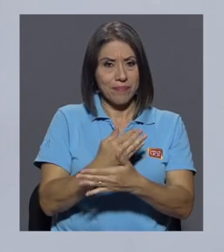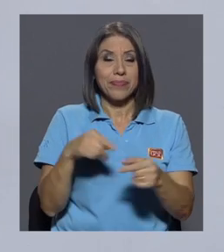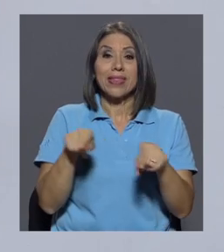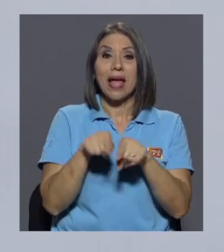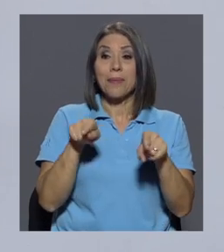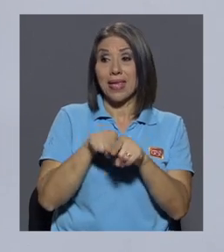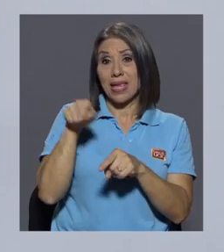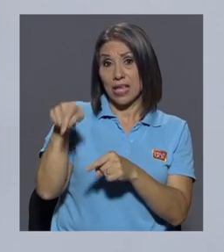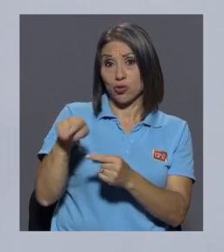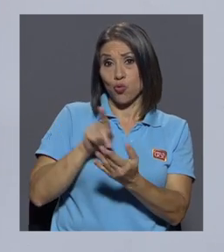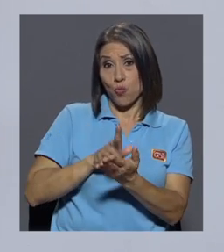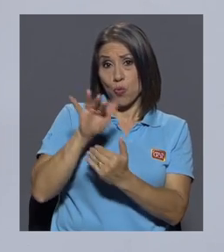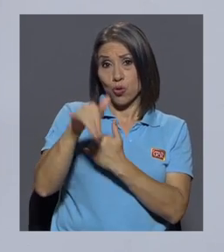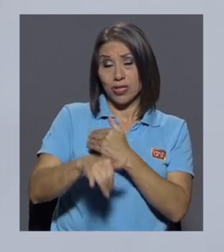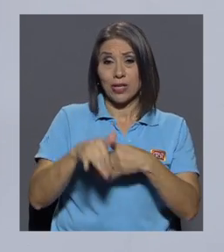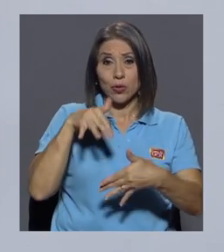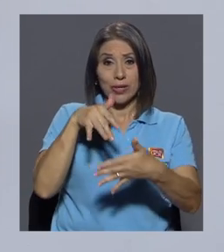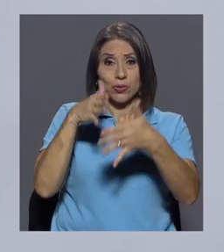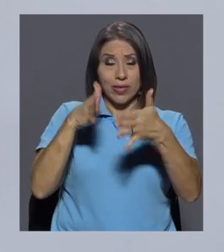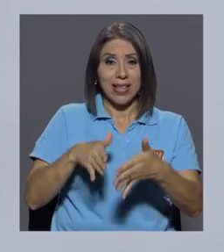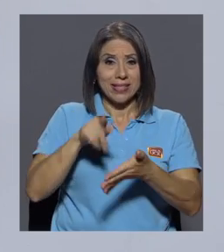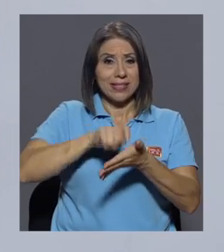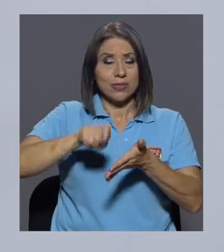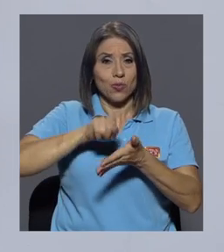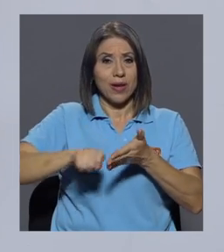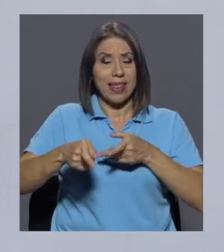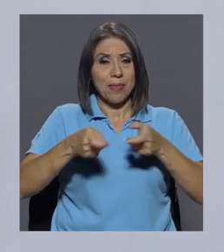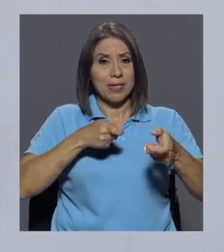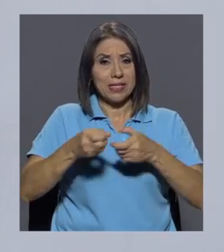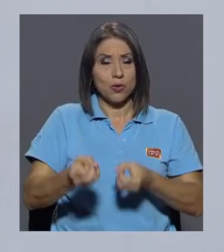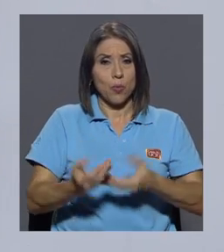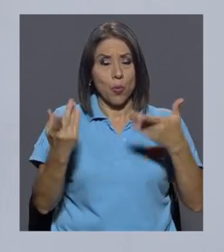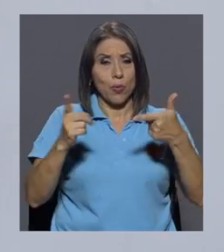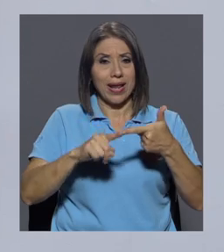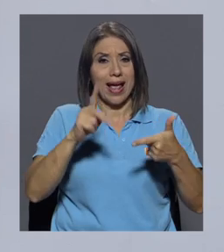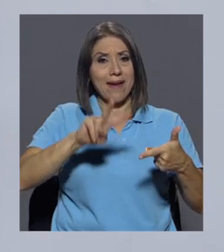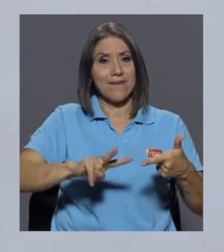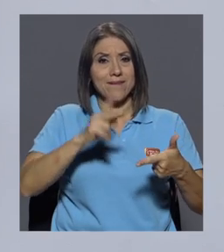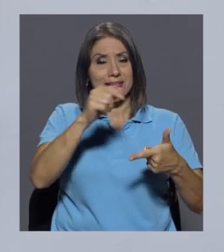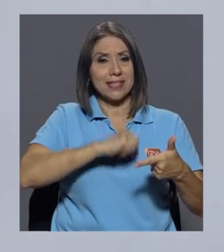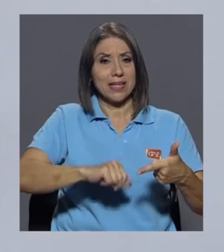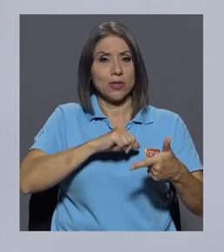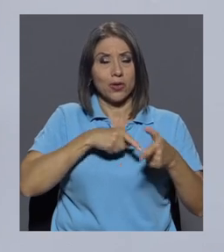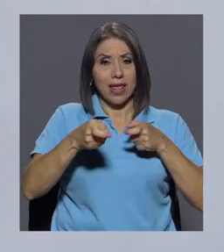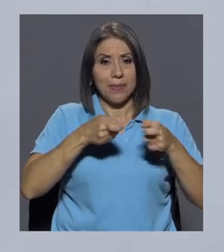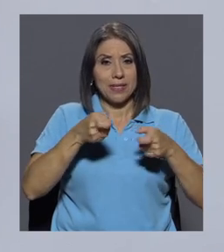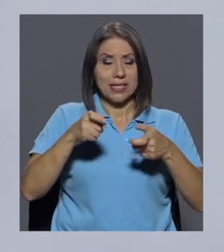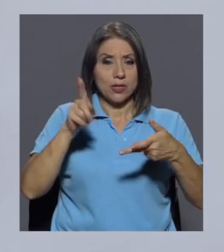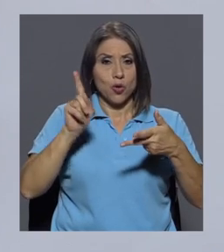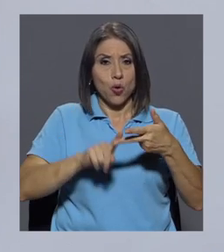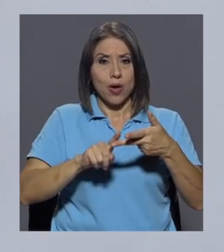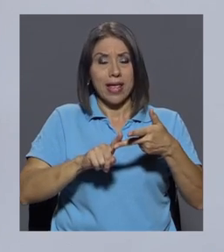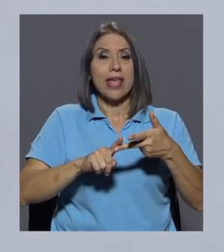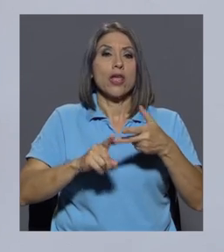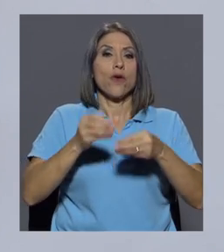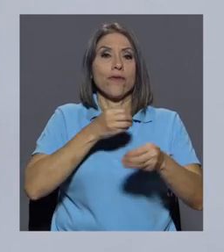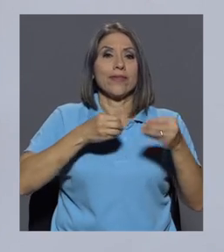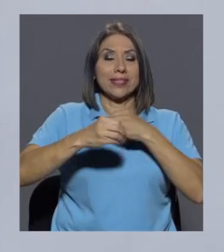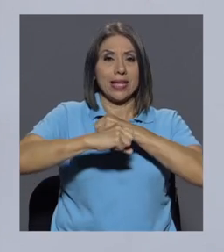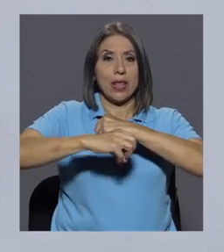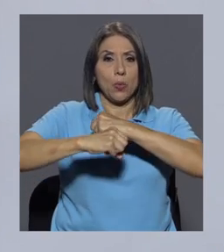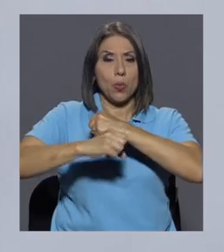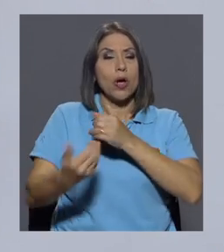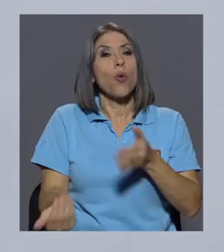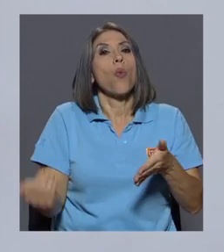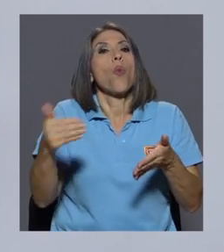estudiantes de la Escuela de Administración Pública, la Vicerrectoría de Administración y la Oficina de Divulgación. Entonces, dimos una nueva reestructuración